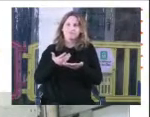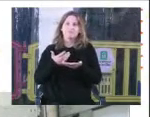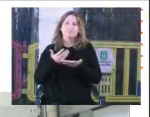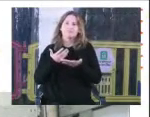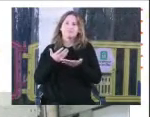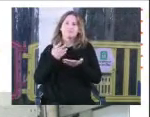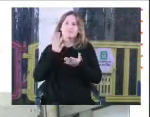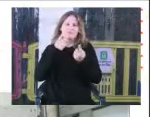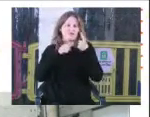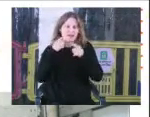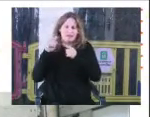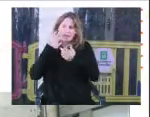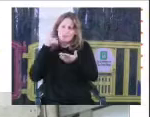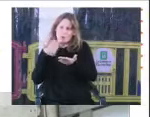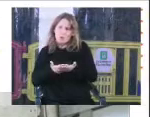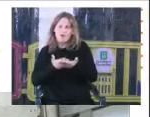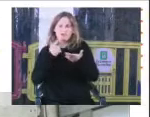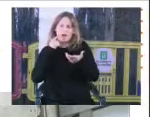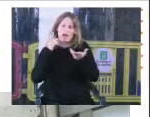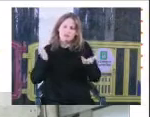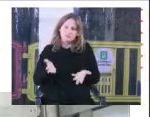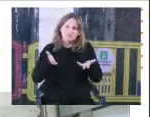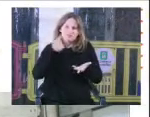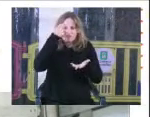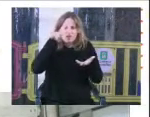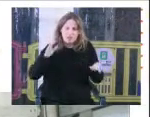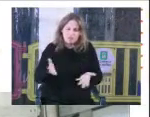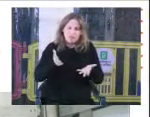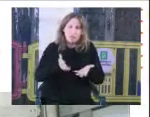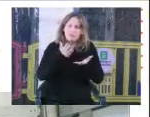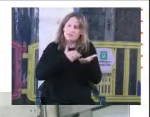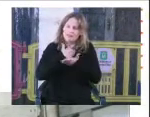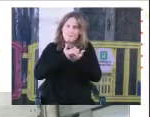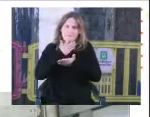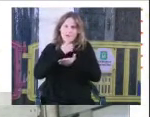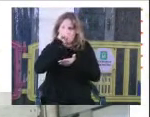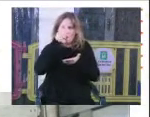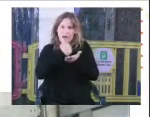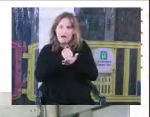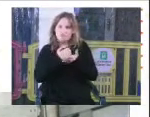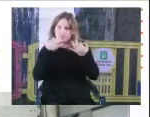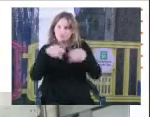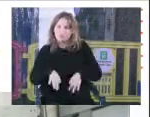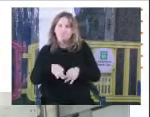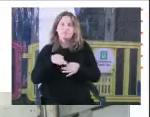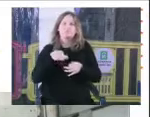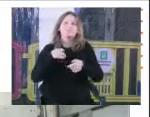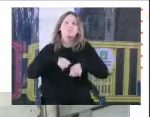propuestas y impulsos que hemos tenido organizacionalmente. Así que